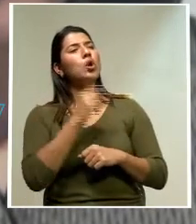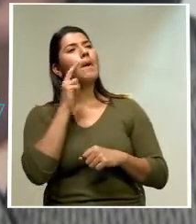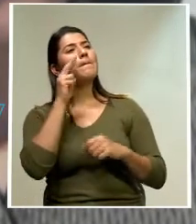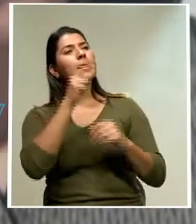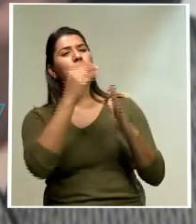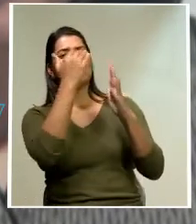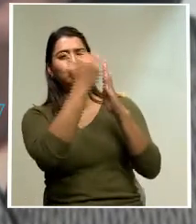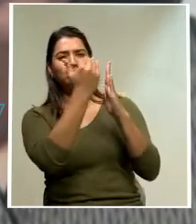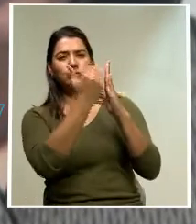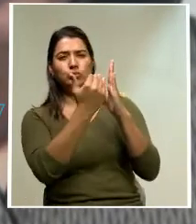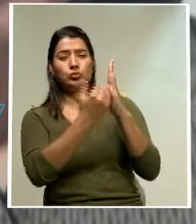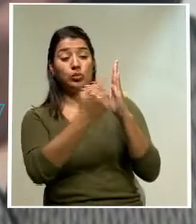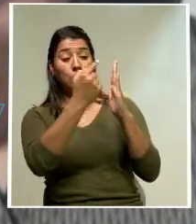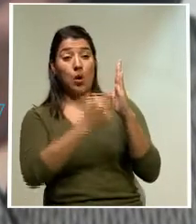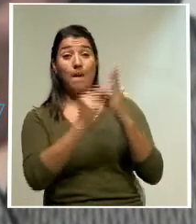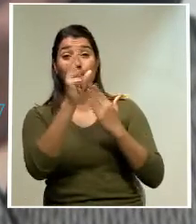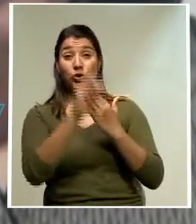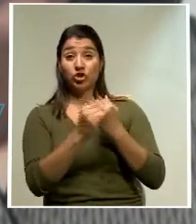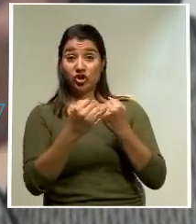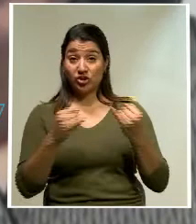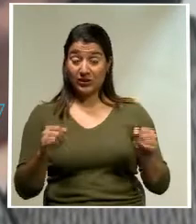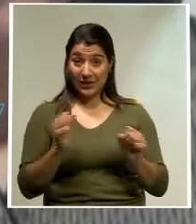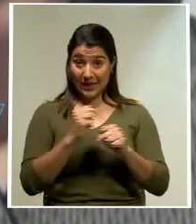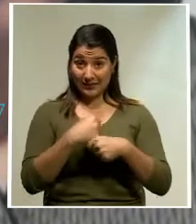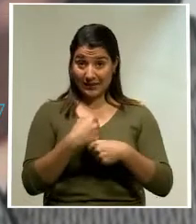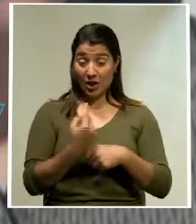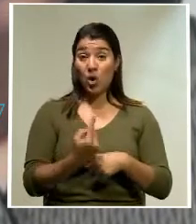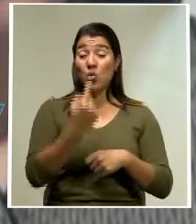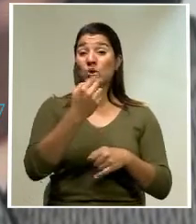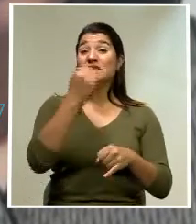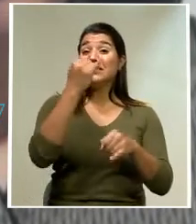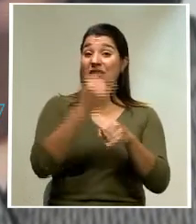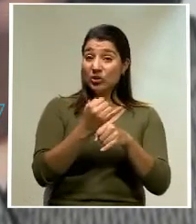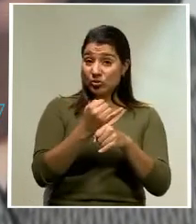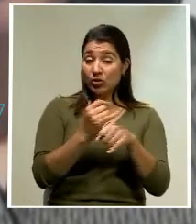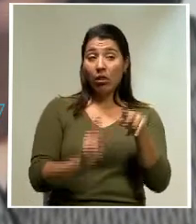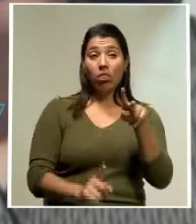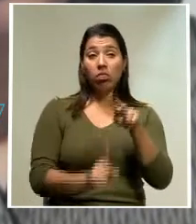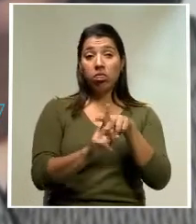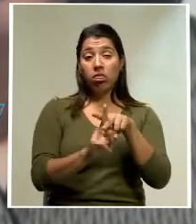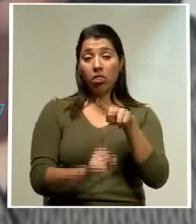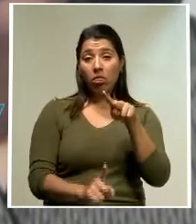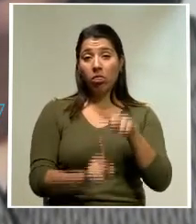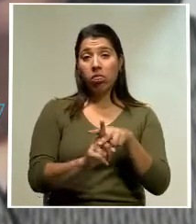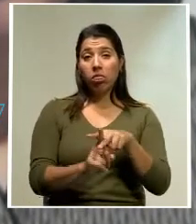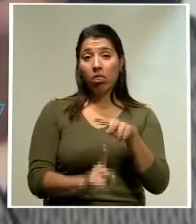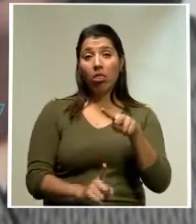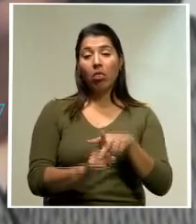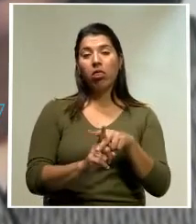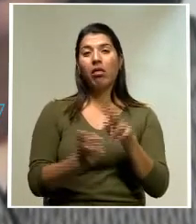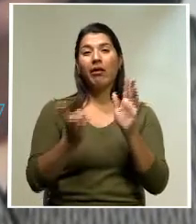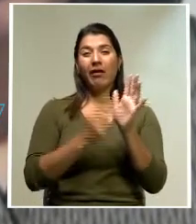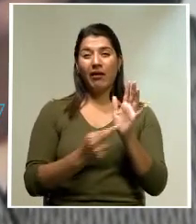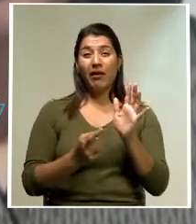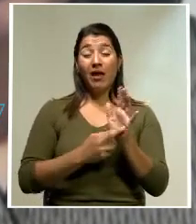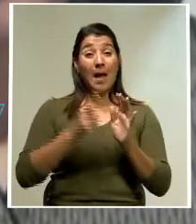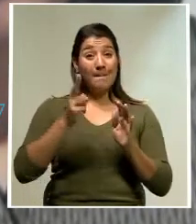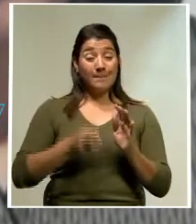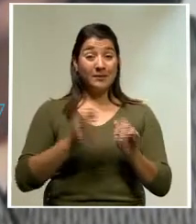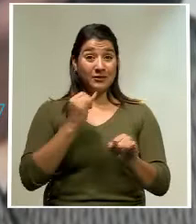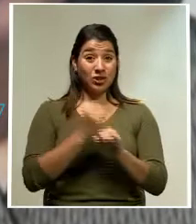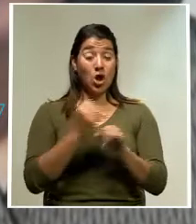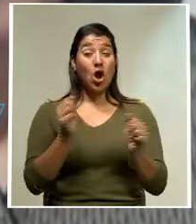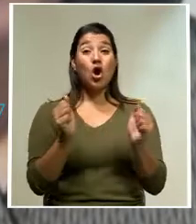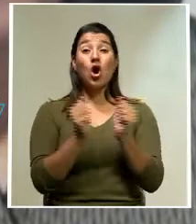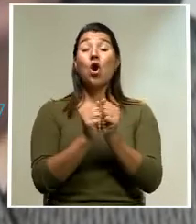sin implementar, ¿hay una institución que se repite una y otra vez con proyectos que tienen